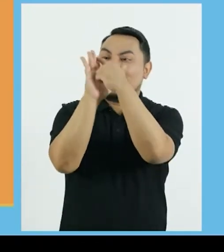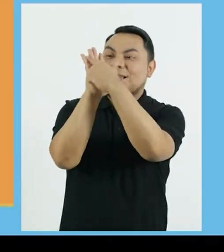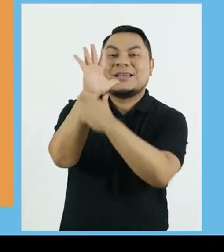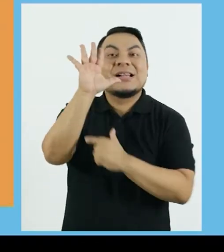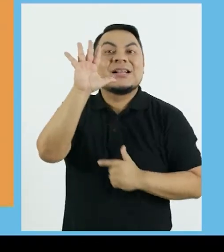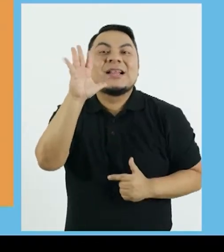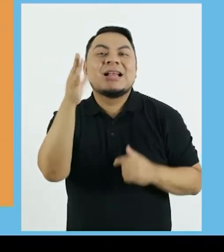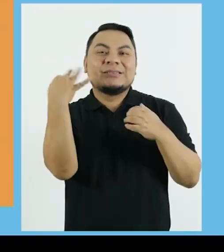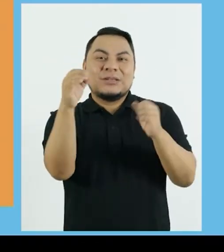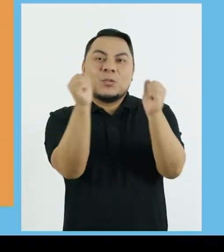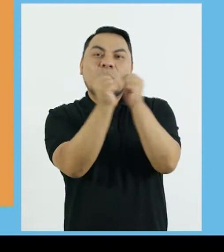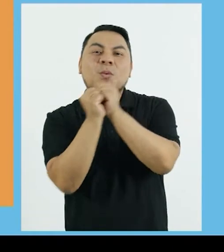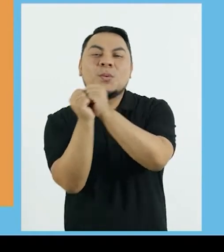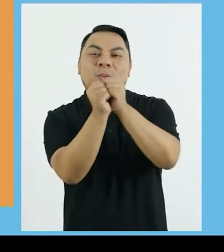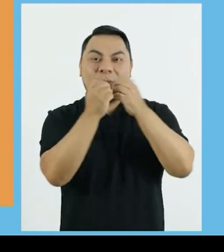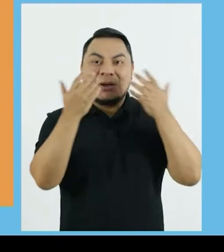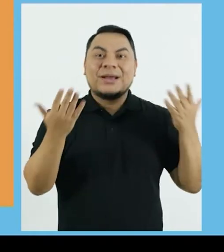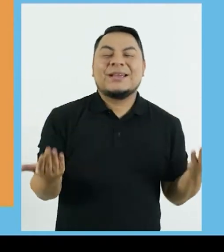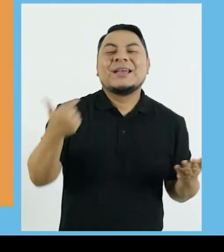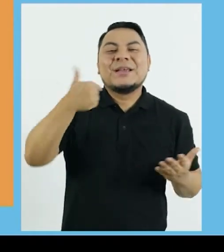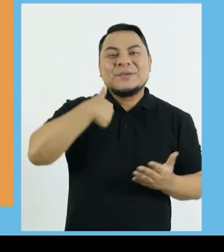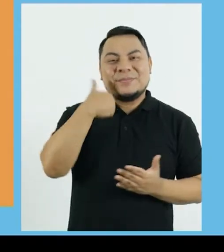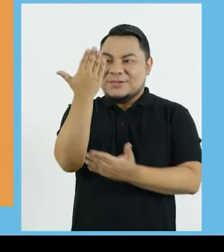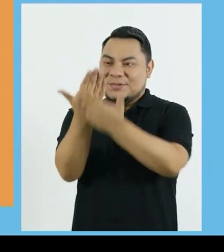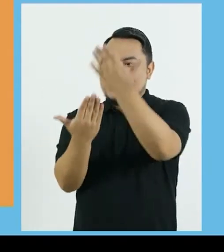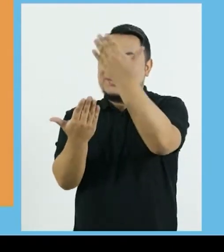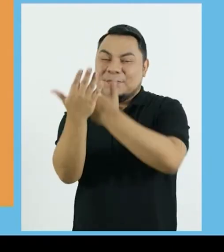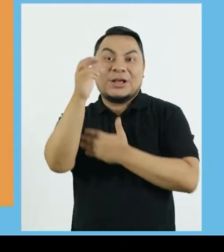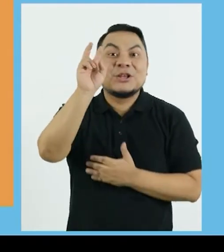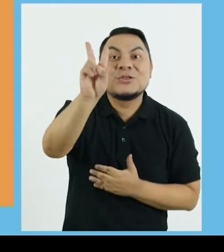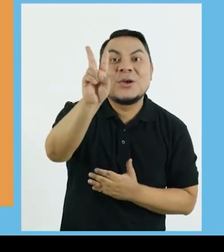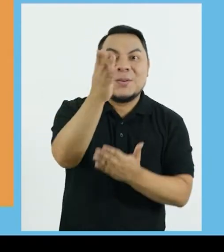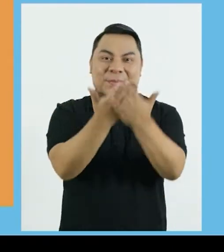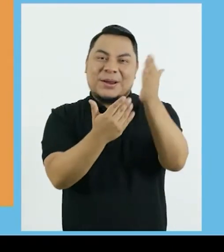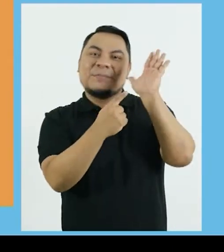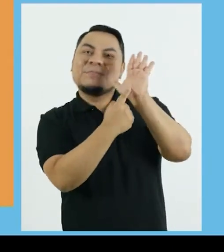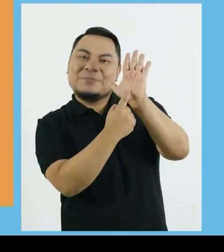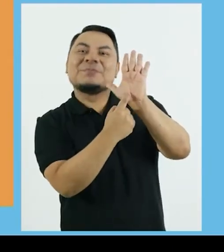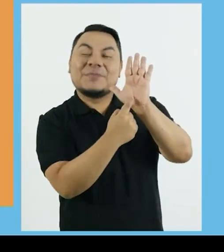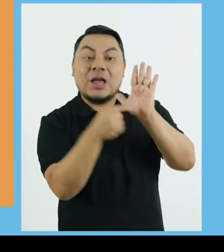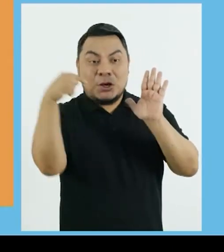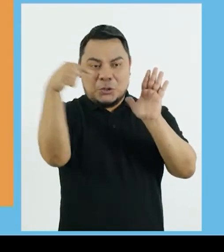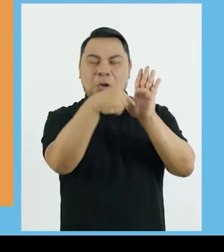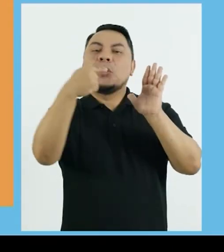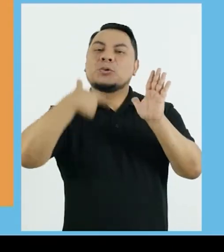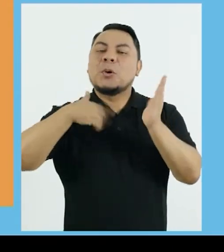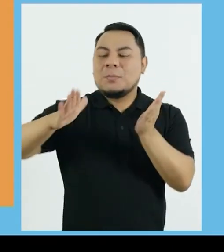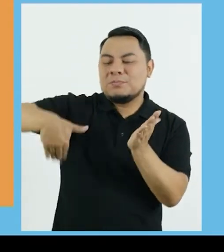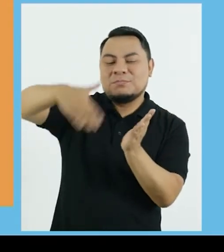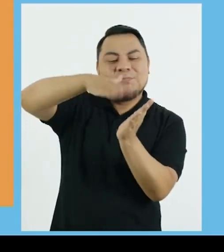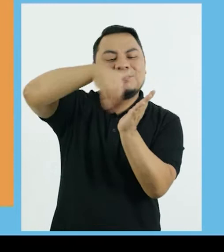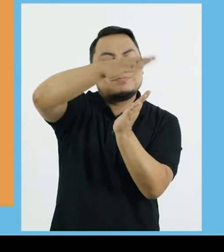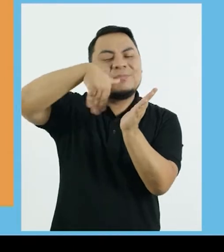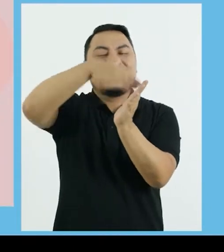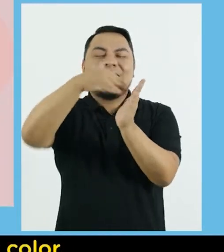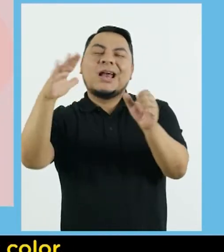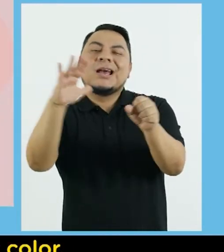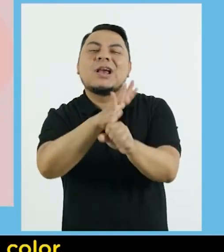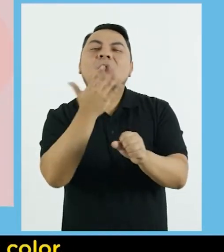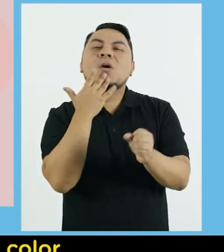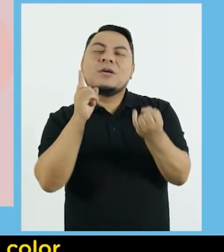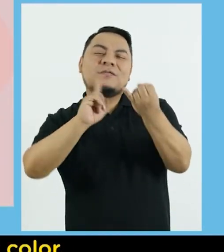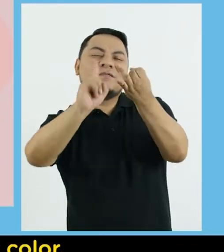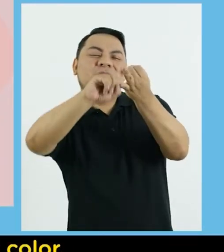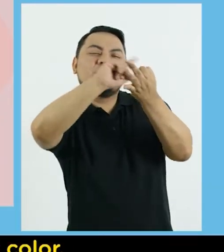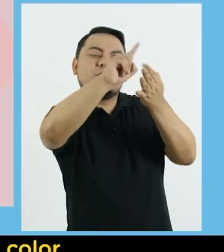Cinco dedos Siempre juntos Tienen mis dos manos Tienen Con